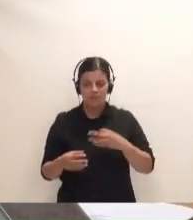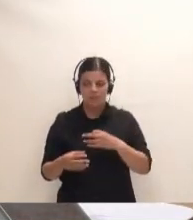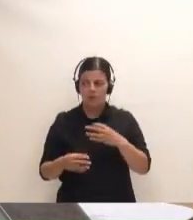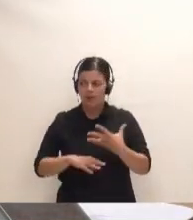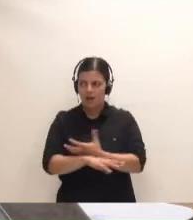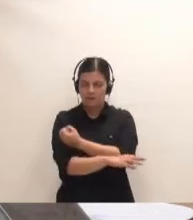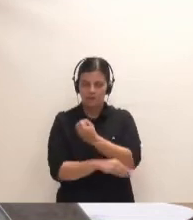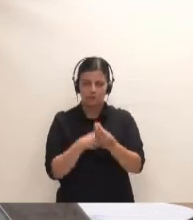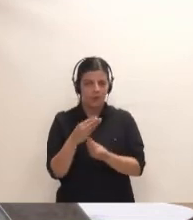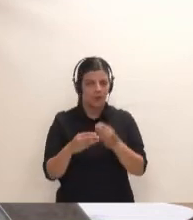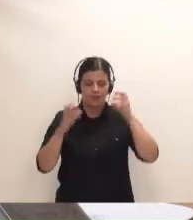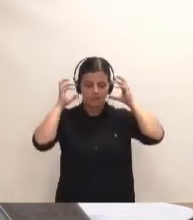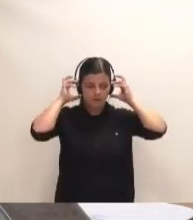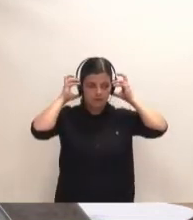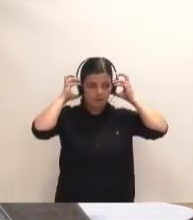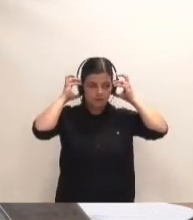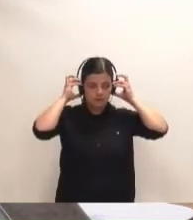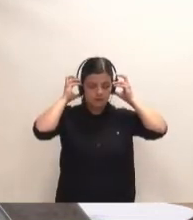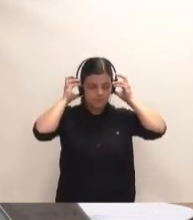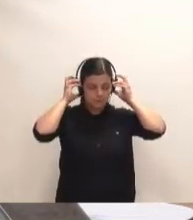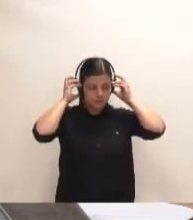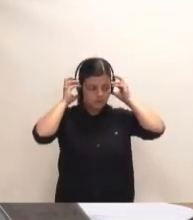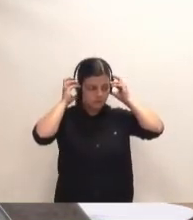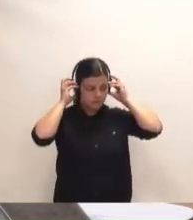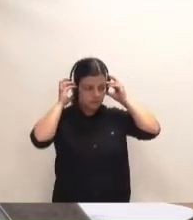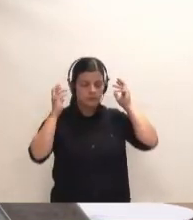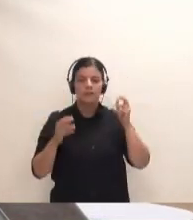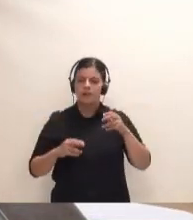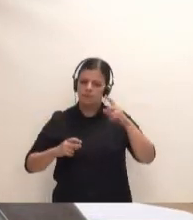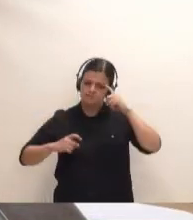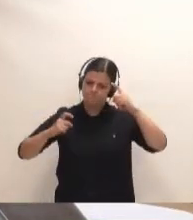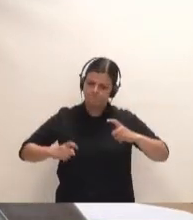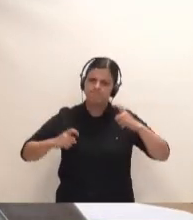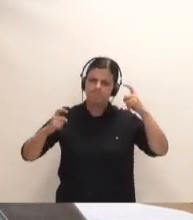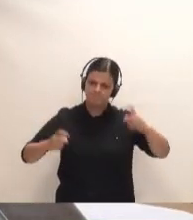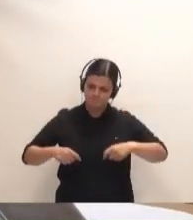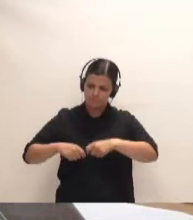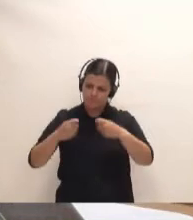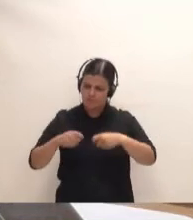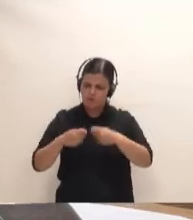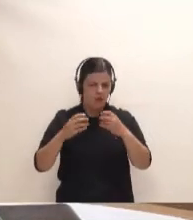este cabildo. Estamos empeñados en destruir y no en construir acuerdos para el futuro.